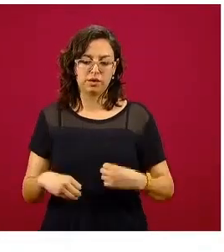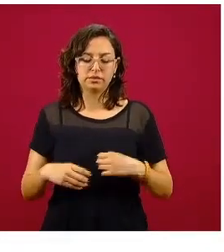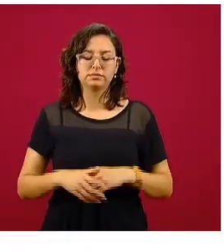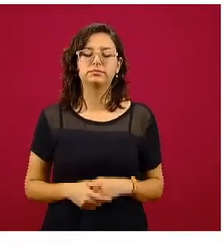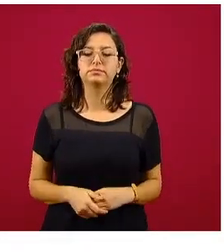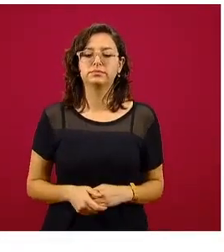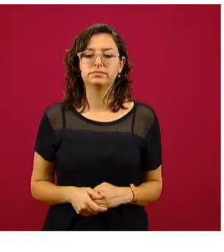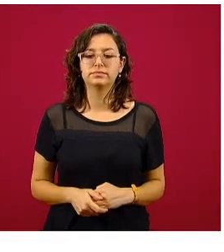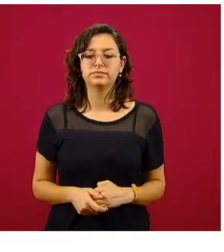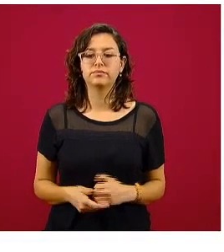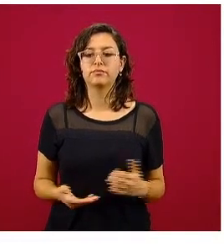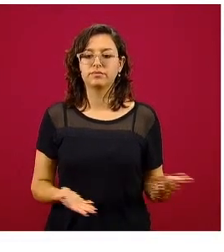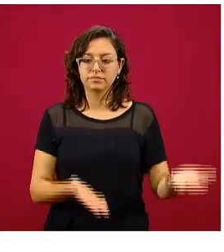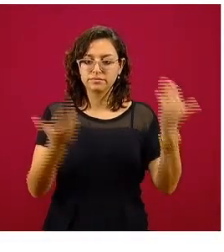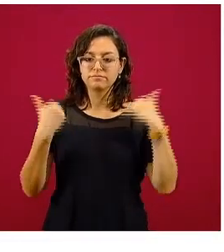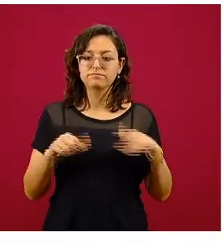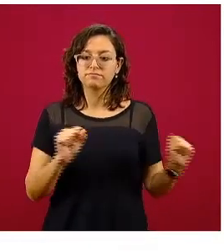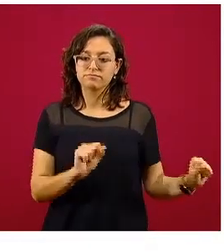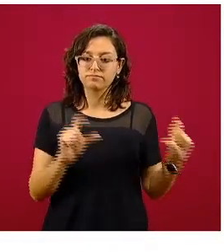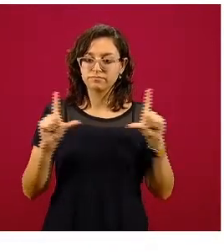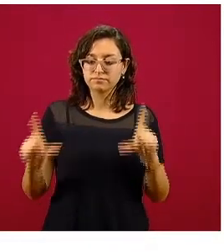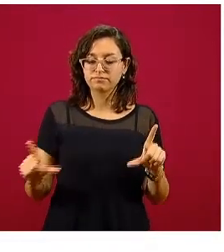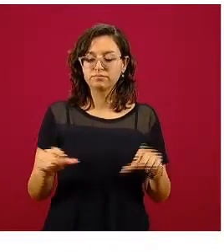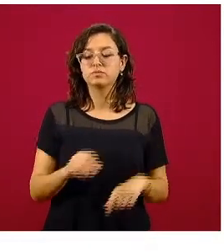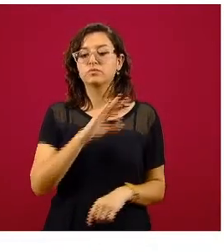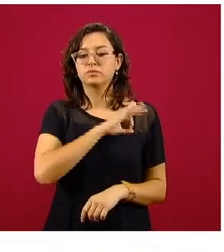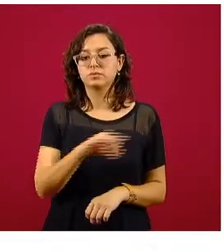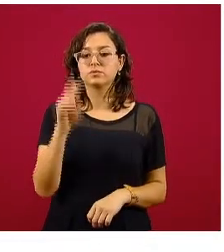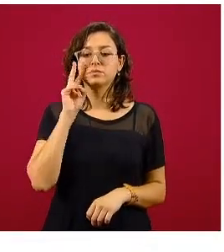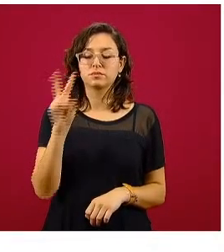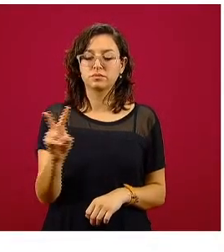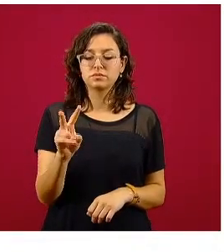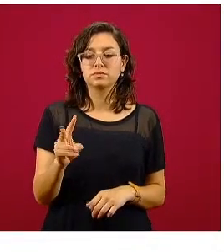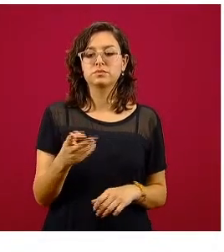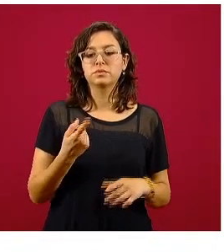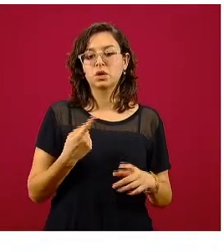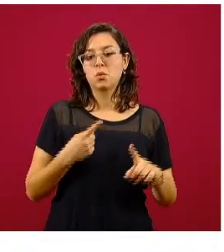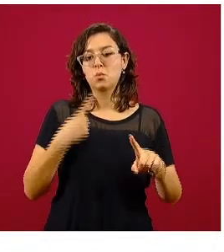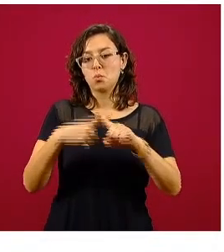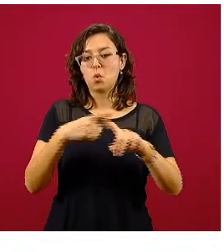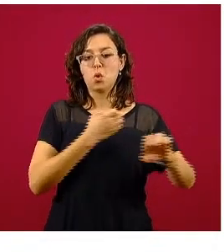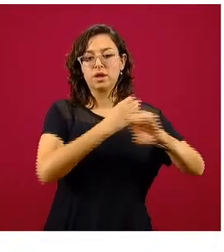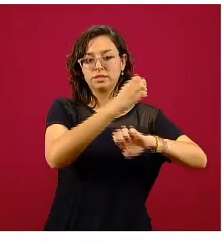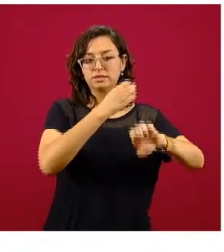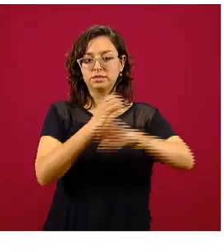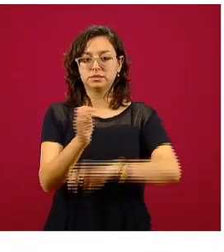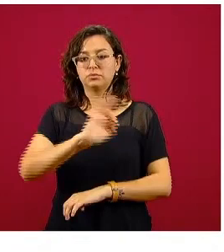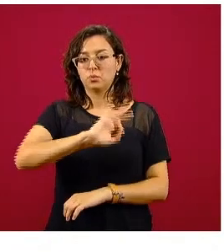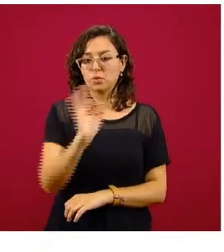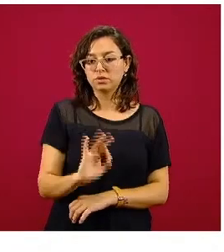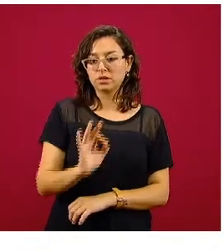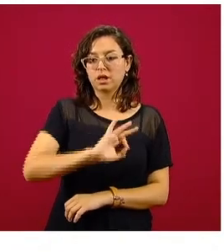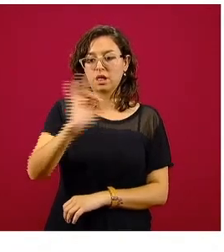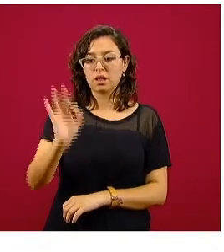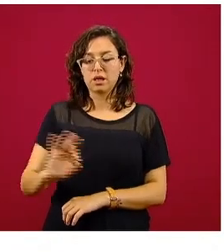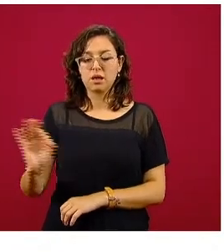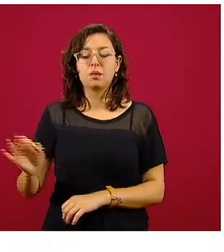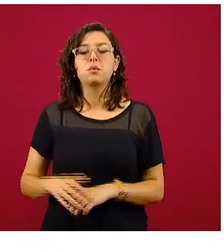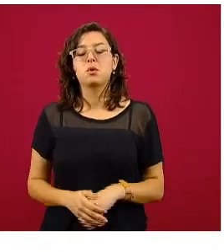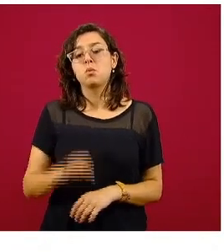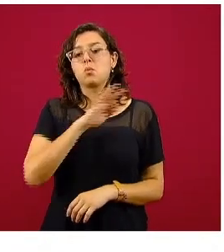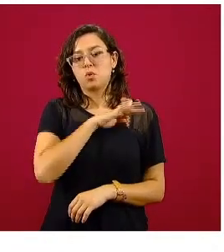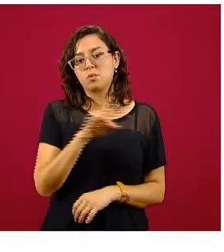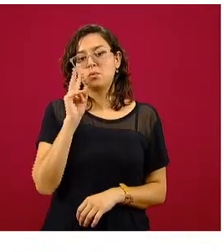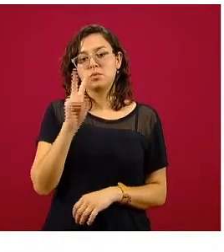momento estaban disponibles. Y en las siguientes diapositivas, veremos cómo se distribuye esto en las diferentes entidades federativas. Ya veíamos